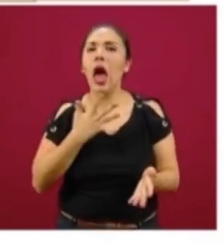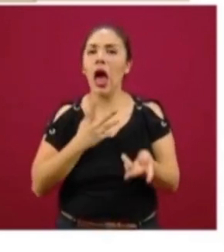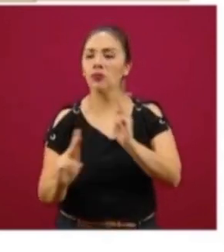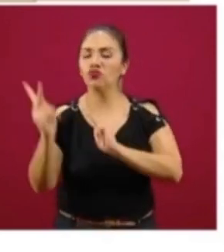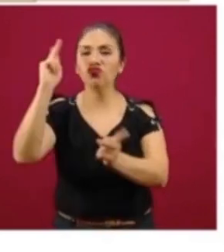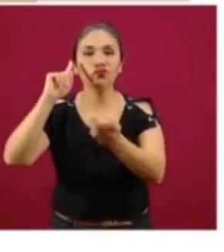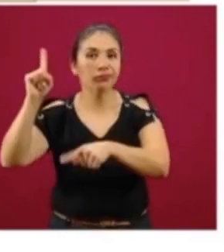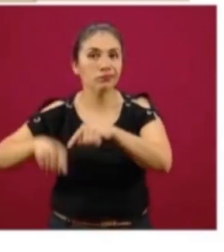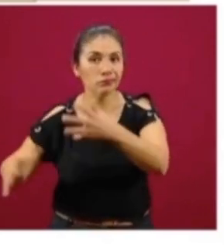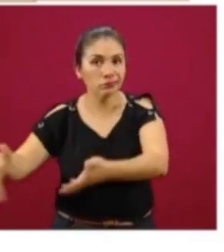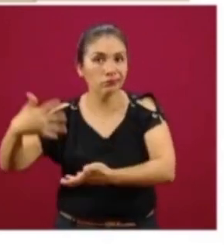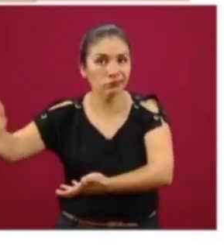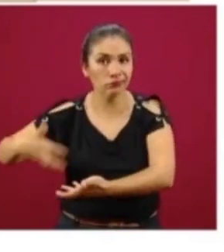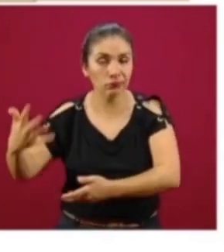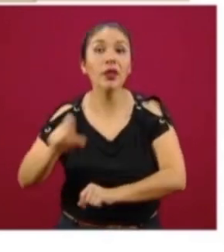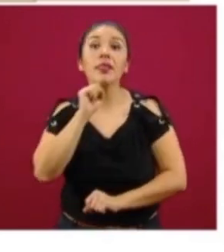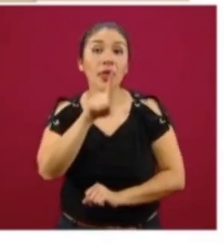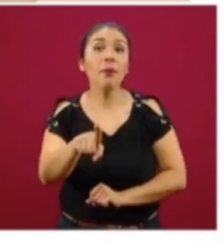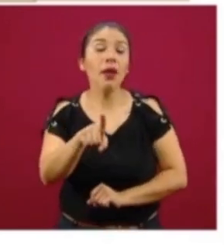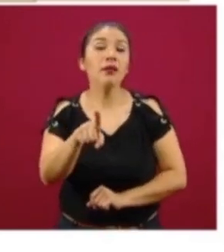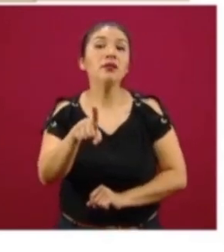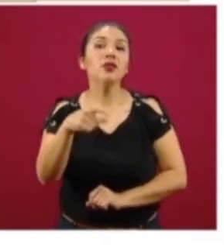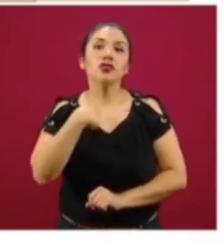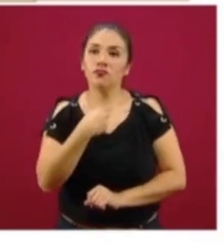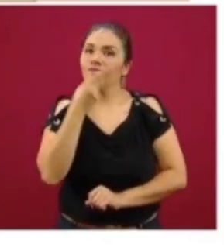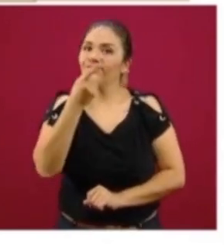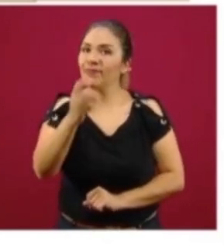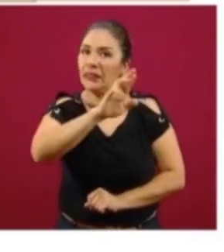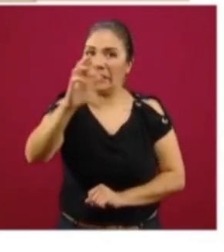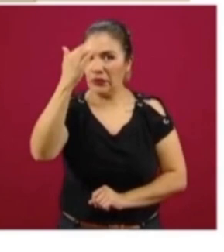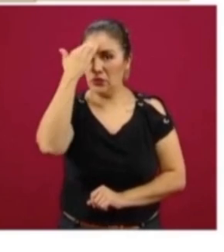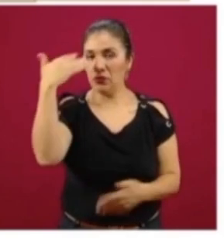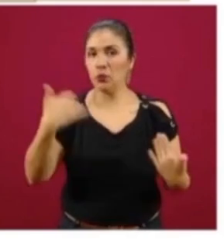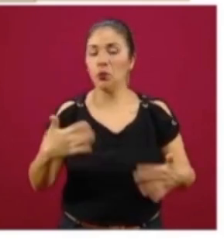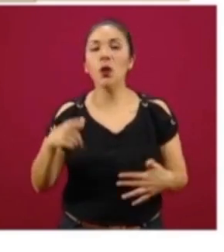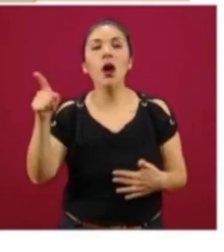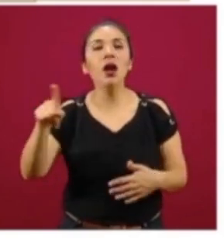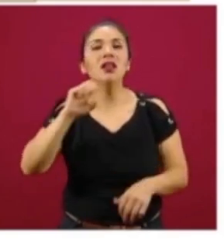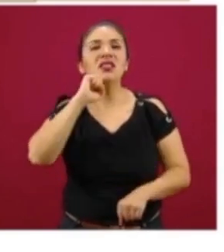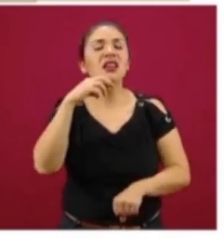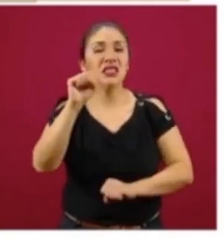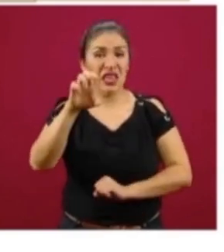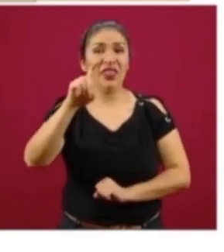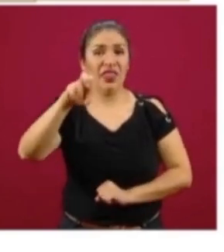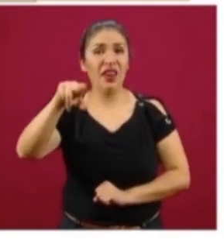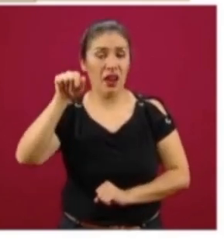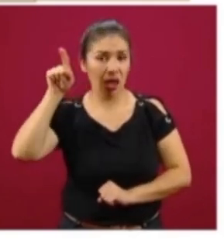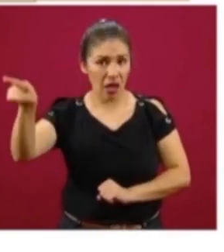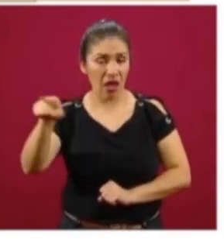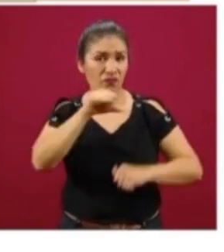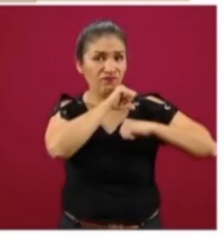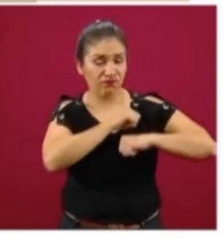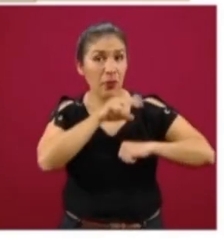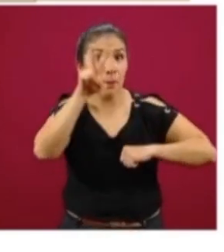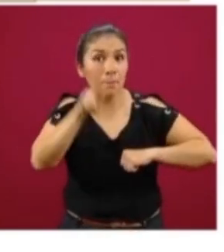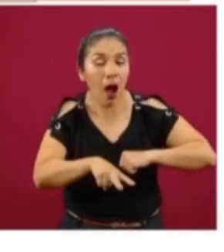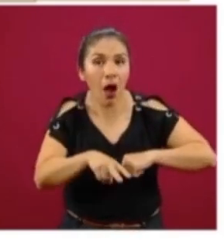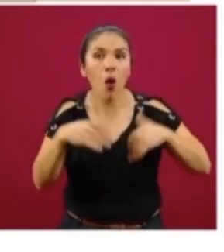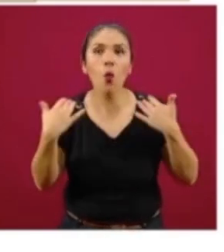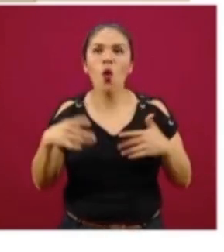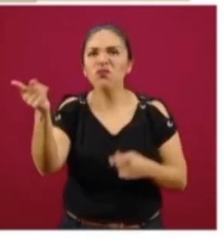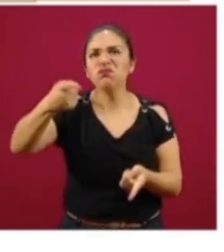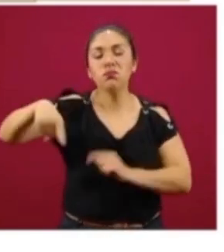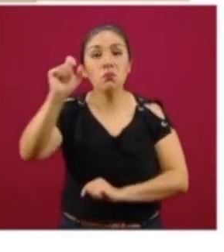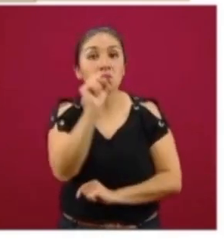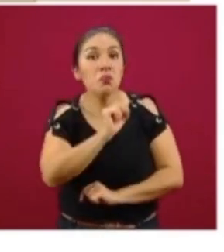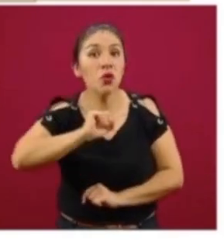planta. Queremos también hacerle un reconocimiento a la Secretaría de Defensa Nacional. La verdad que son unos